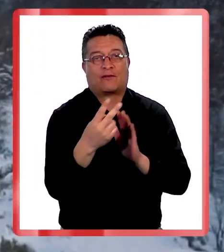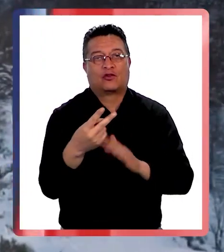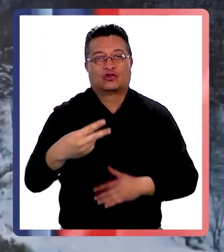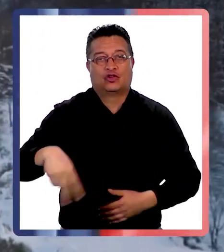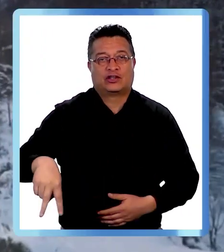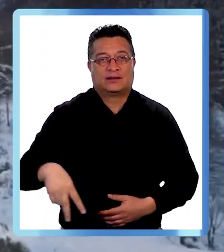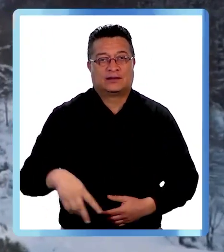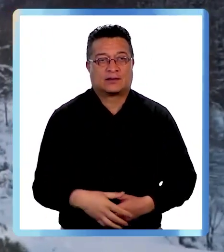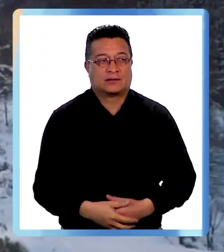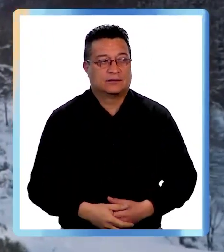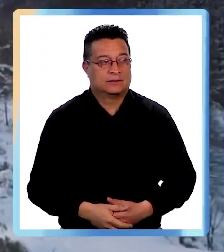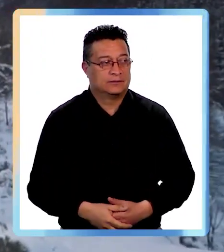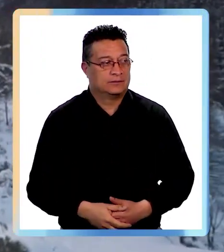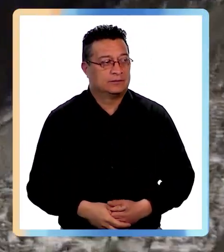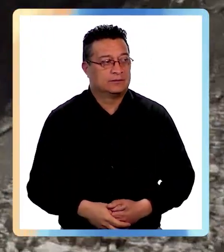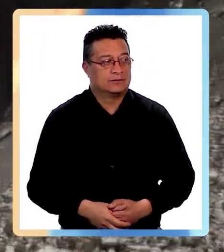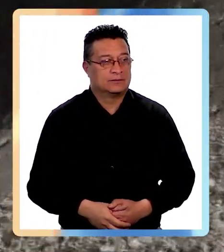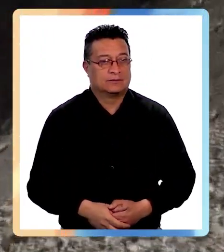Noticias.